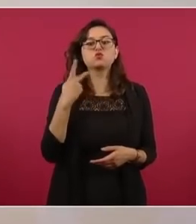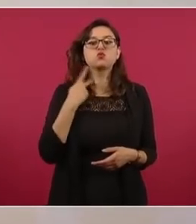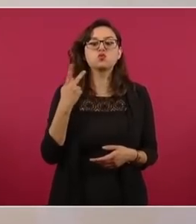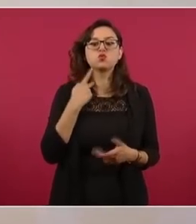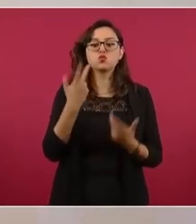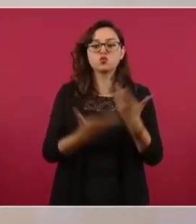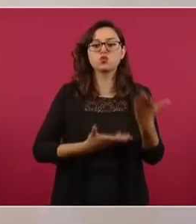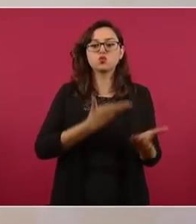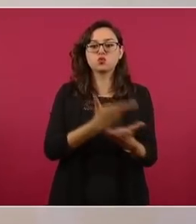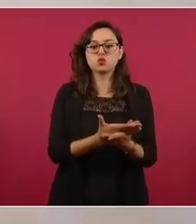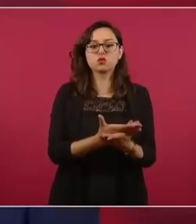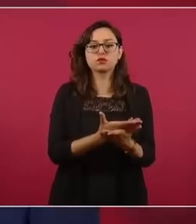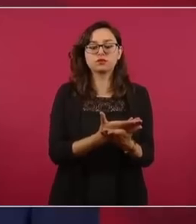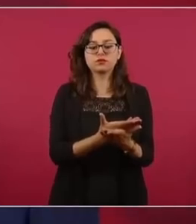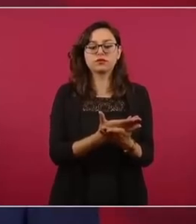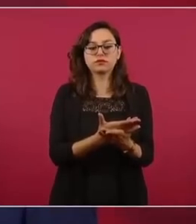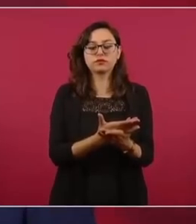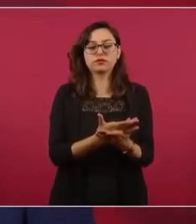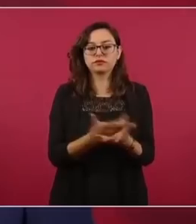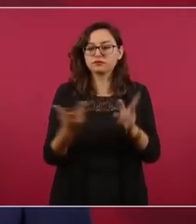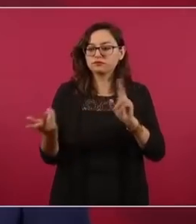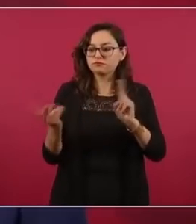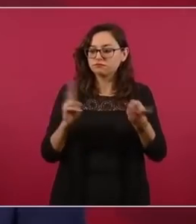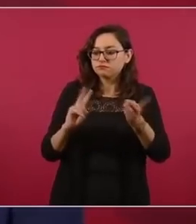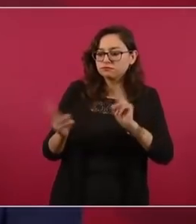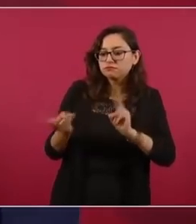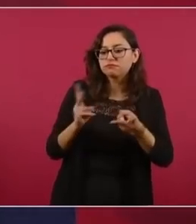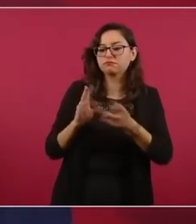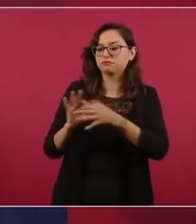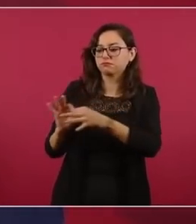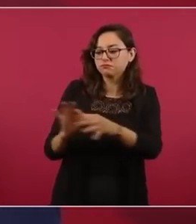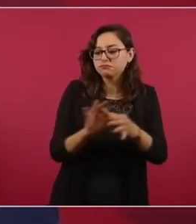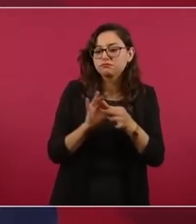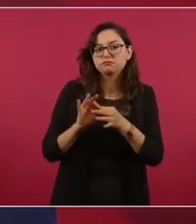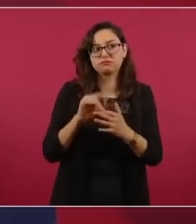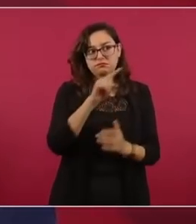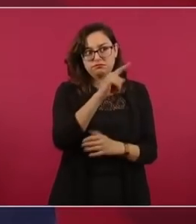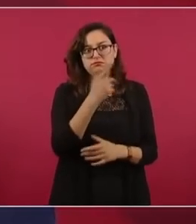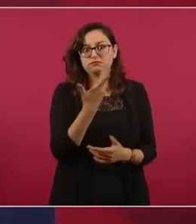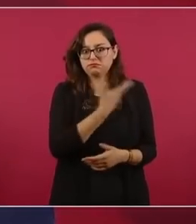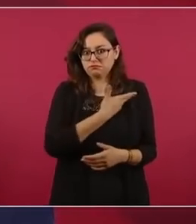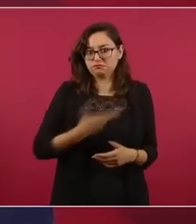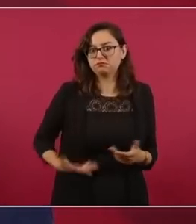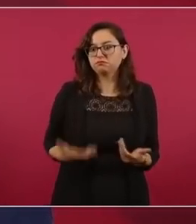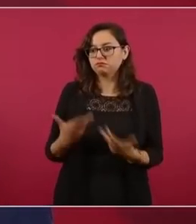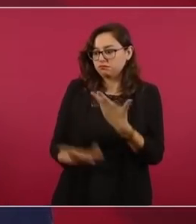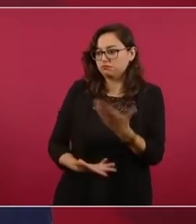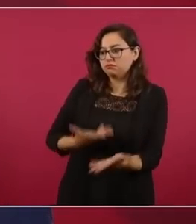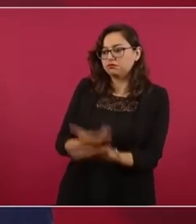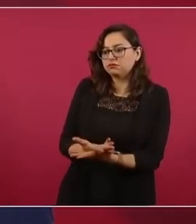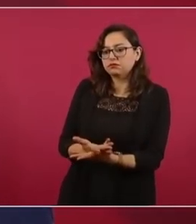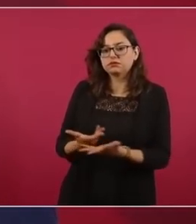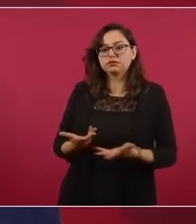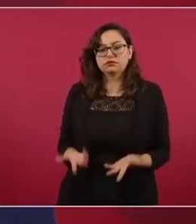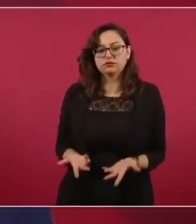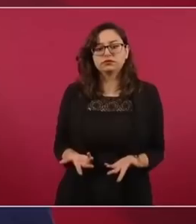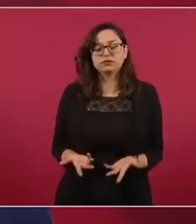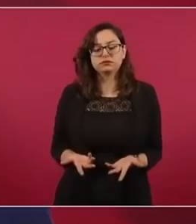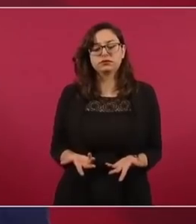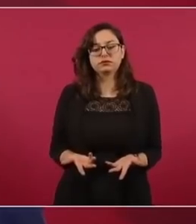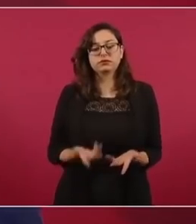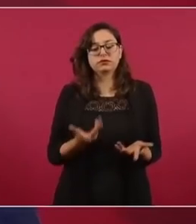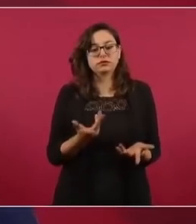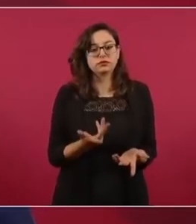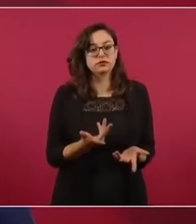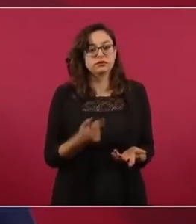de buena vecindad, en el caso de